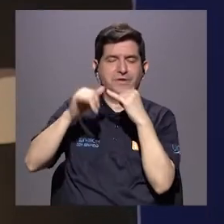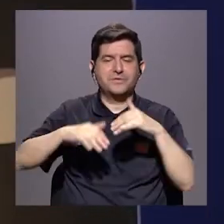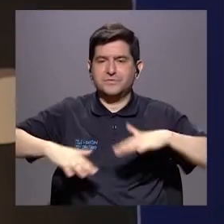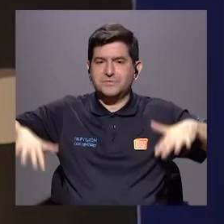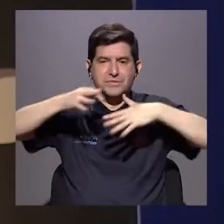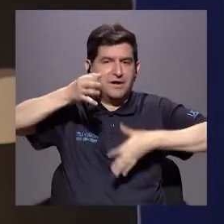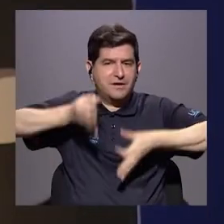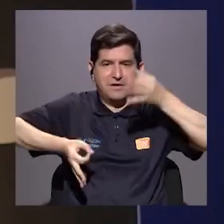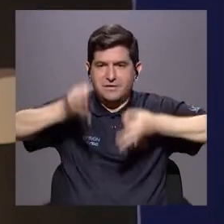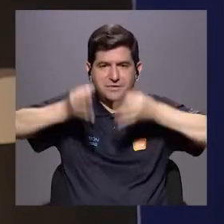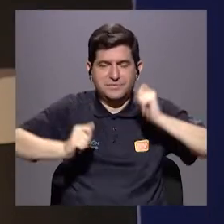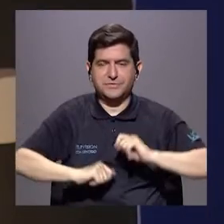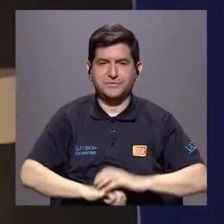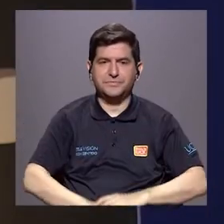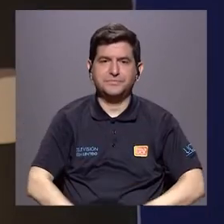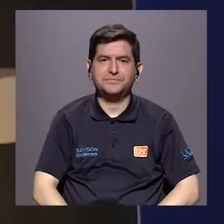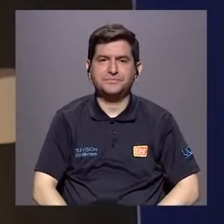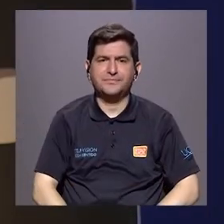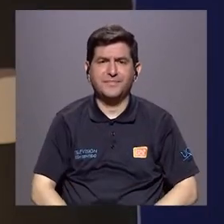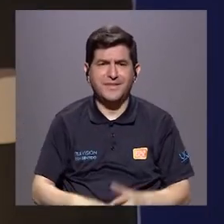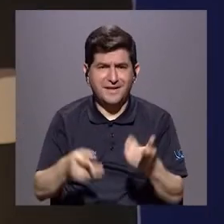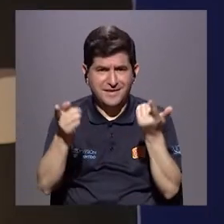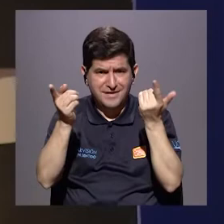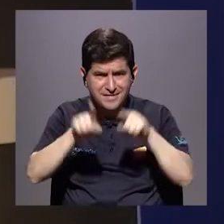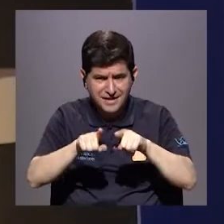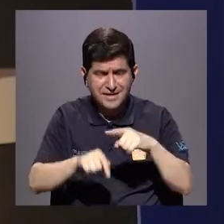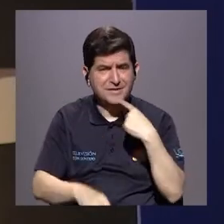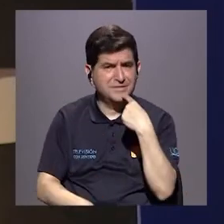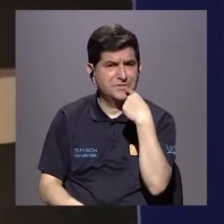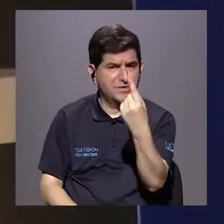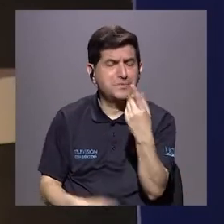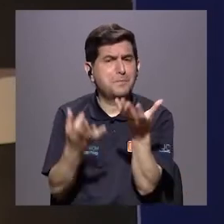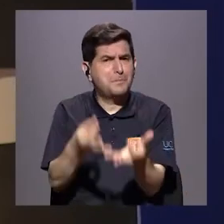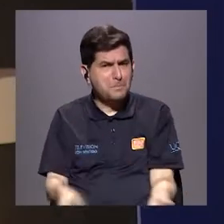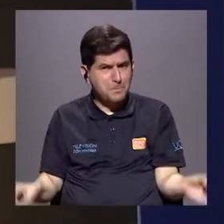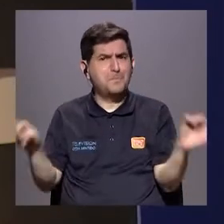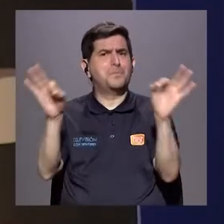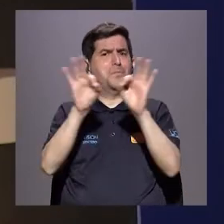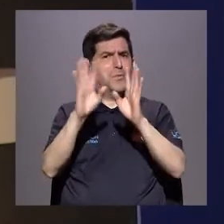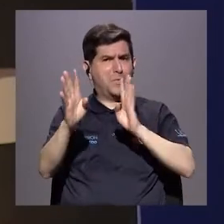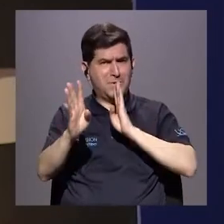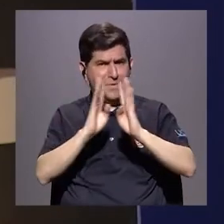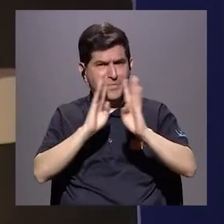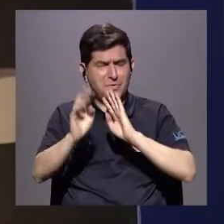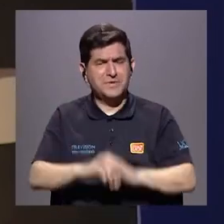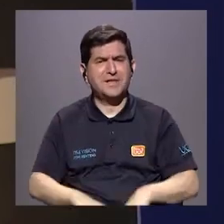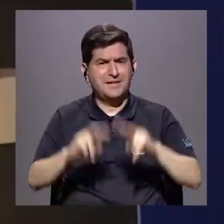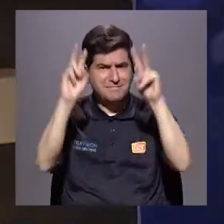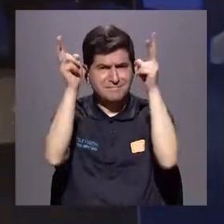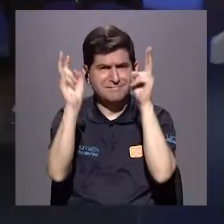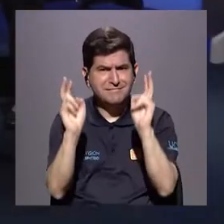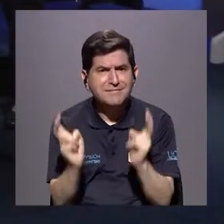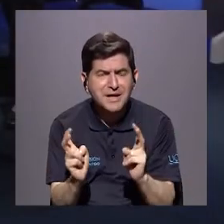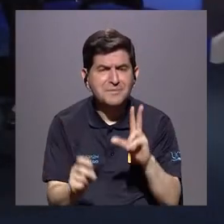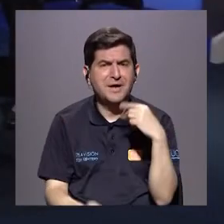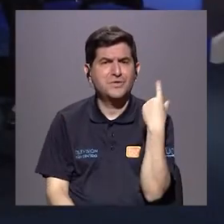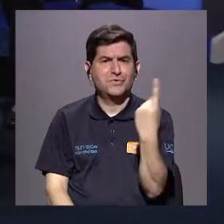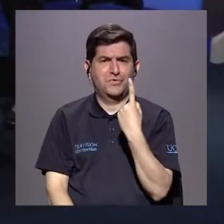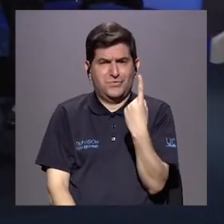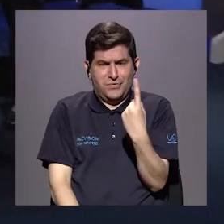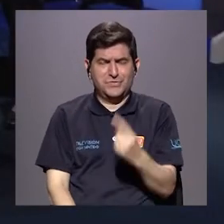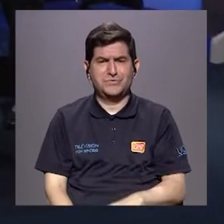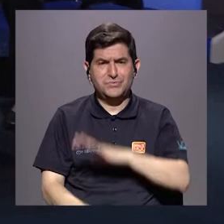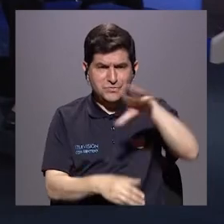judiciales. Claro. De hecho, a partir de lo que usted dice, qué importante entonces es hablar acerca de esos temas, no solamente